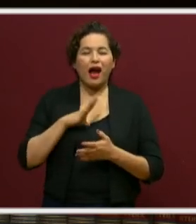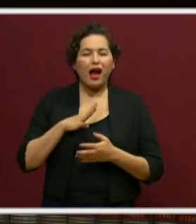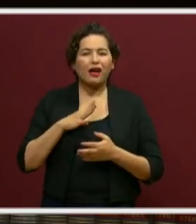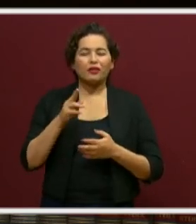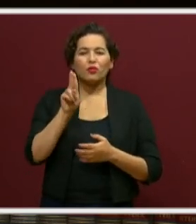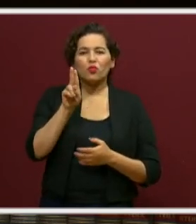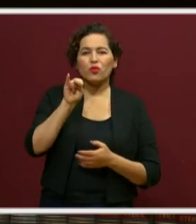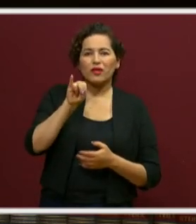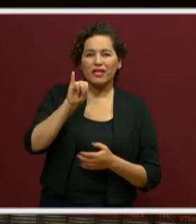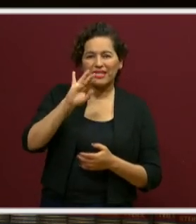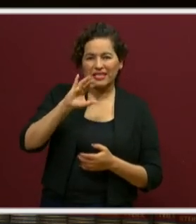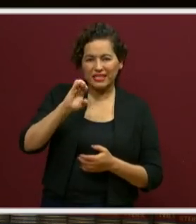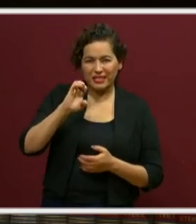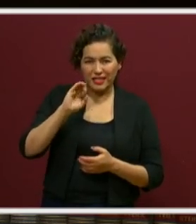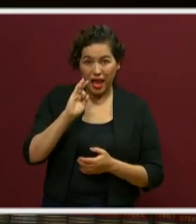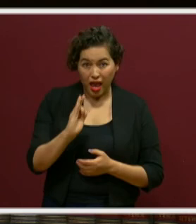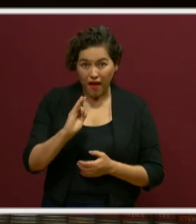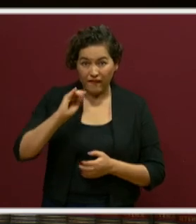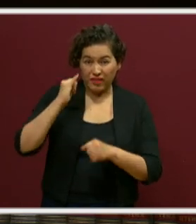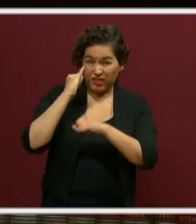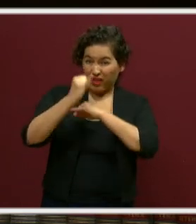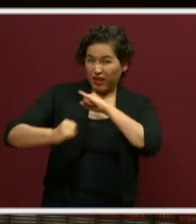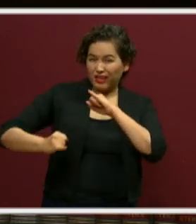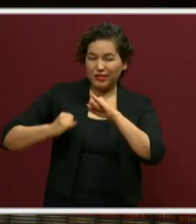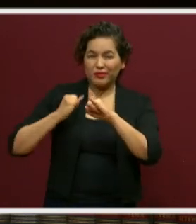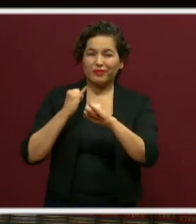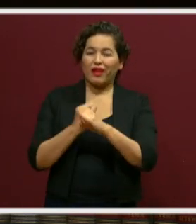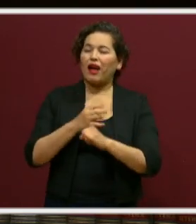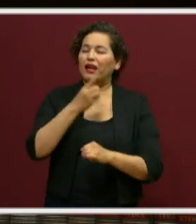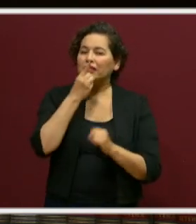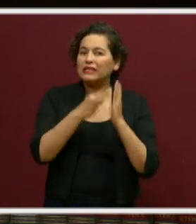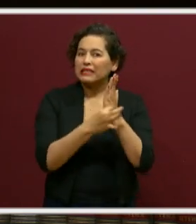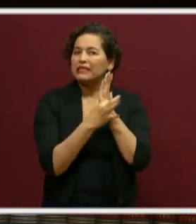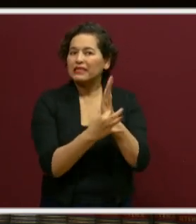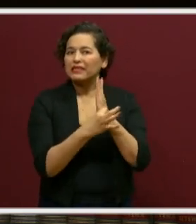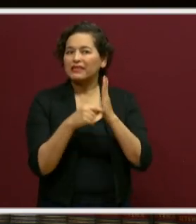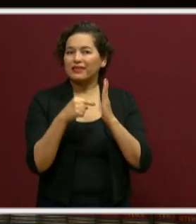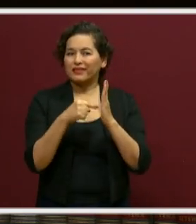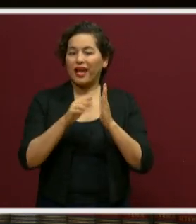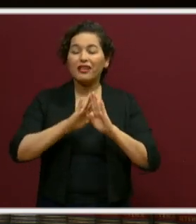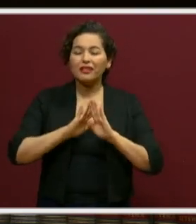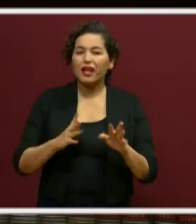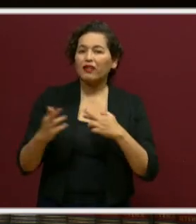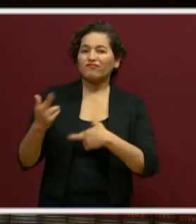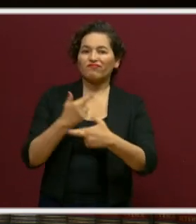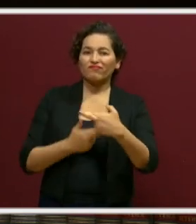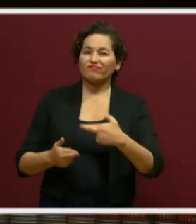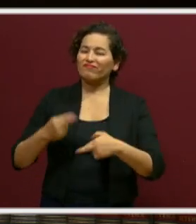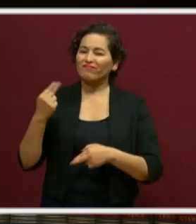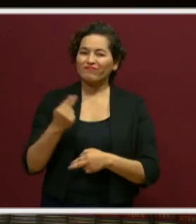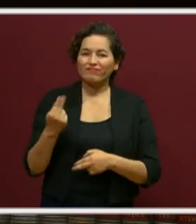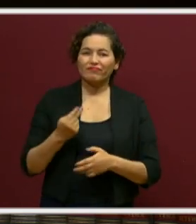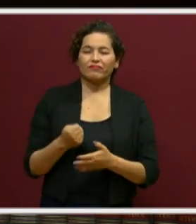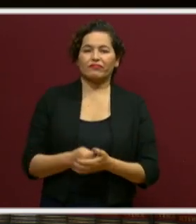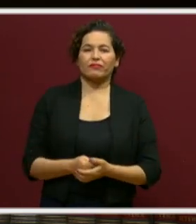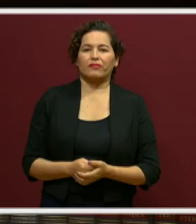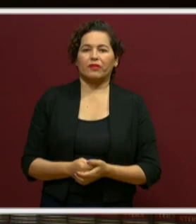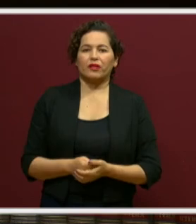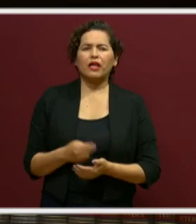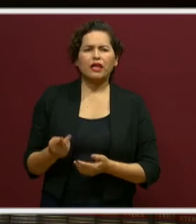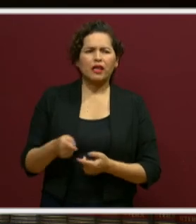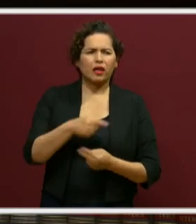lo dice la UNICEF a nivel internacional, de que el regreso es necesario. Y que en lugar de